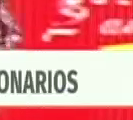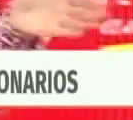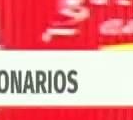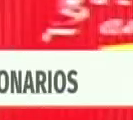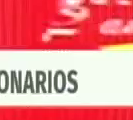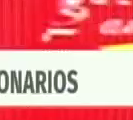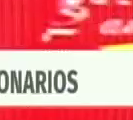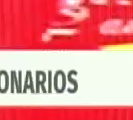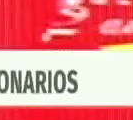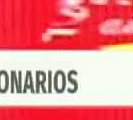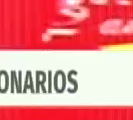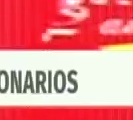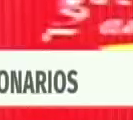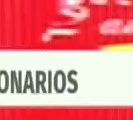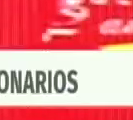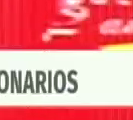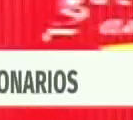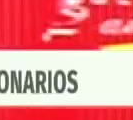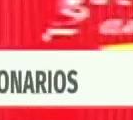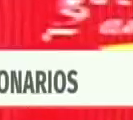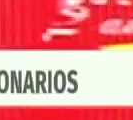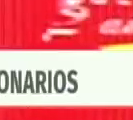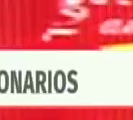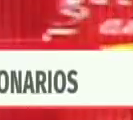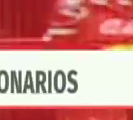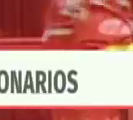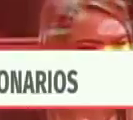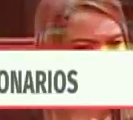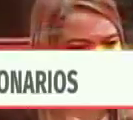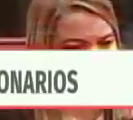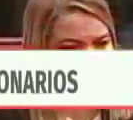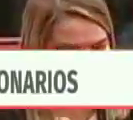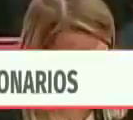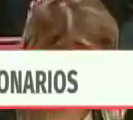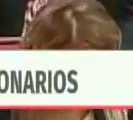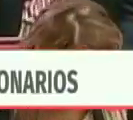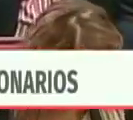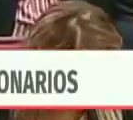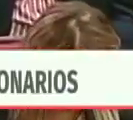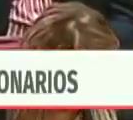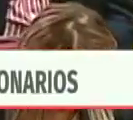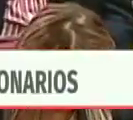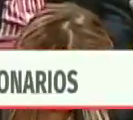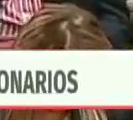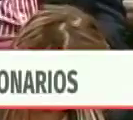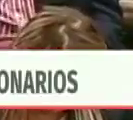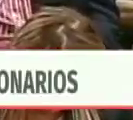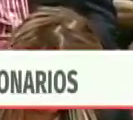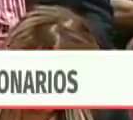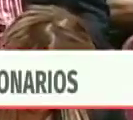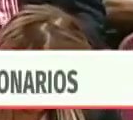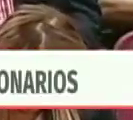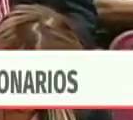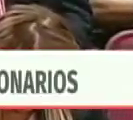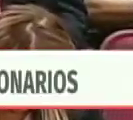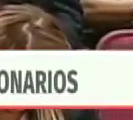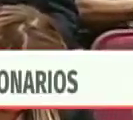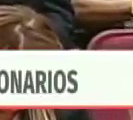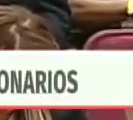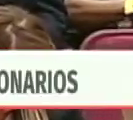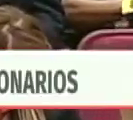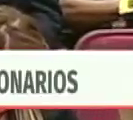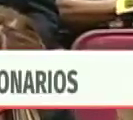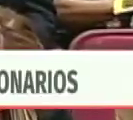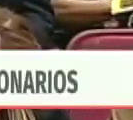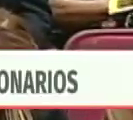ayer, hoy y siempre. Son nuestras victorias históricas. Y ayer fue Santa Inés y